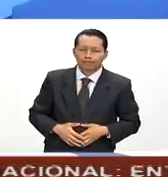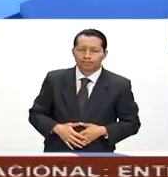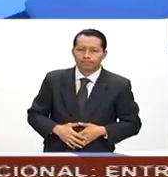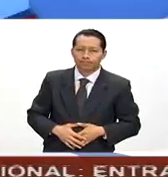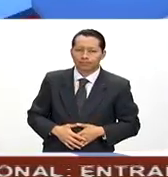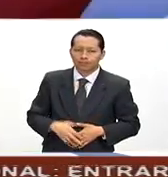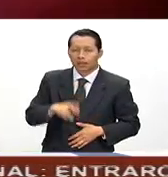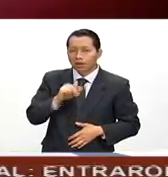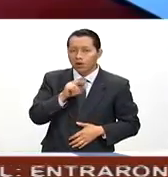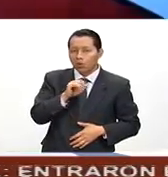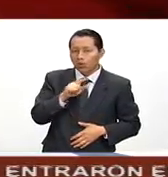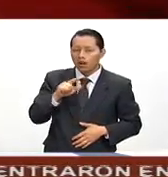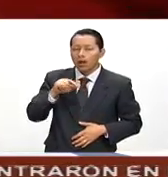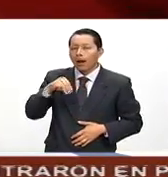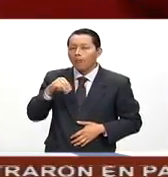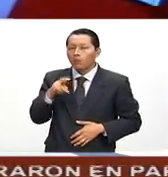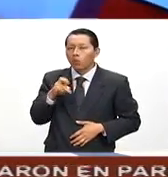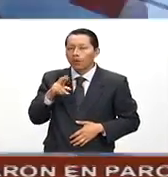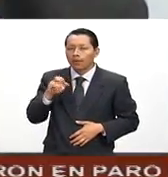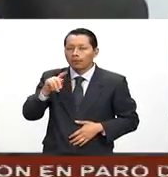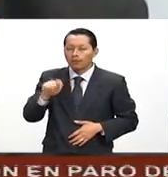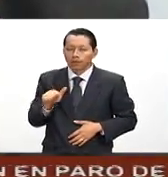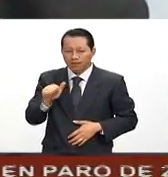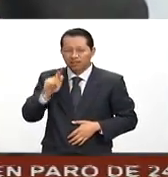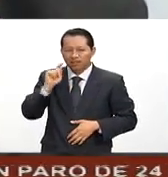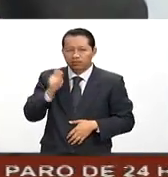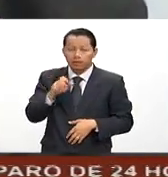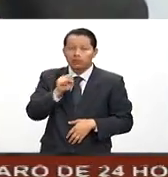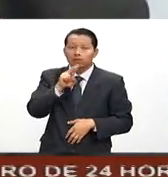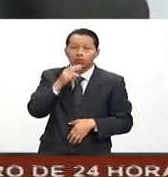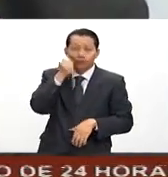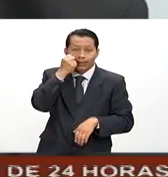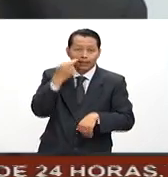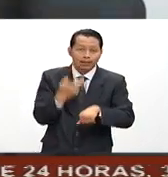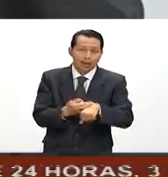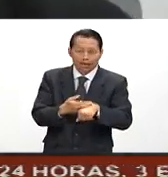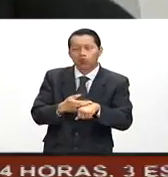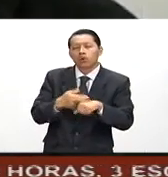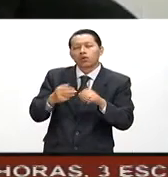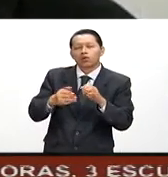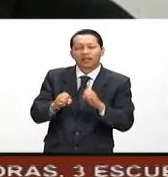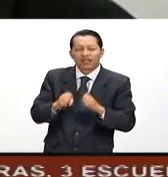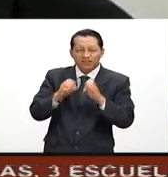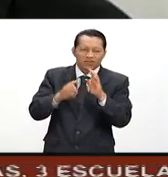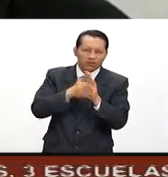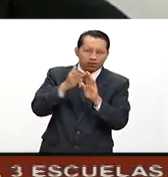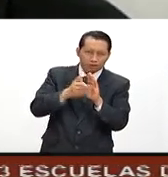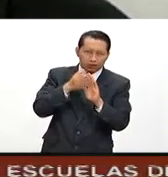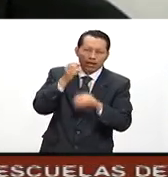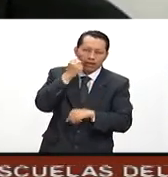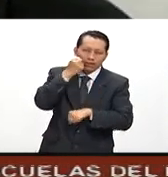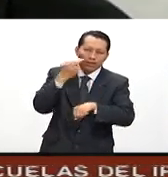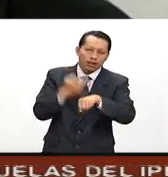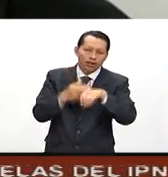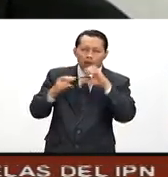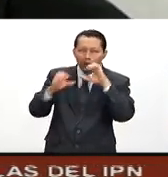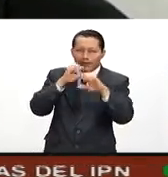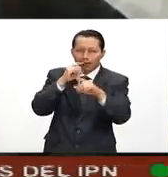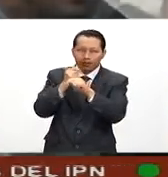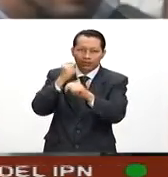Raúl Burrieta Cummings renunció al cargo de subsecretario de Infraestructura de la Secretaría de Comunicaciones y